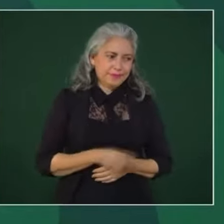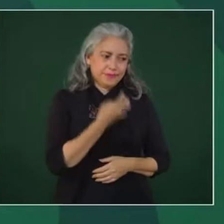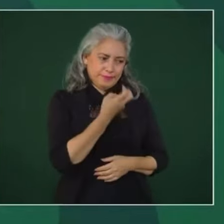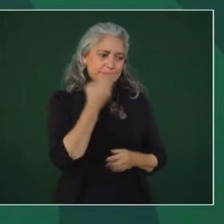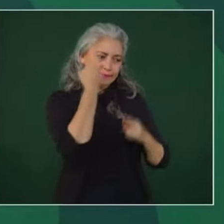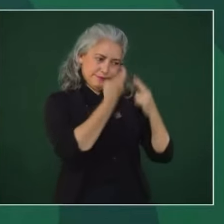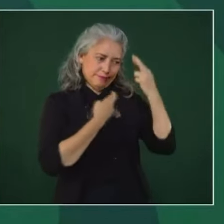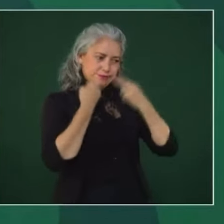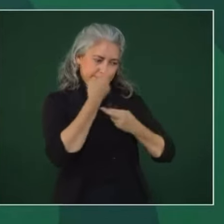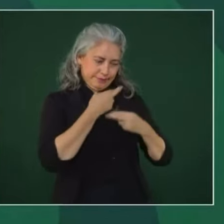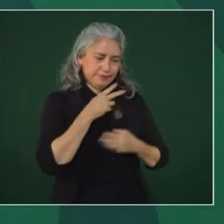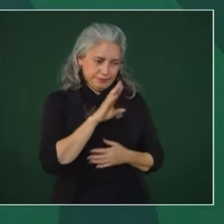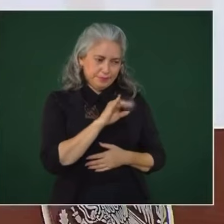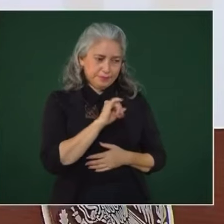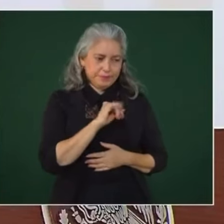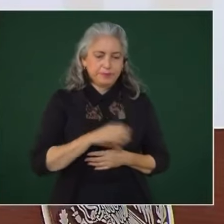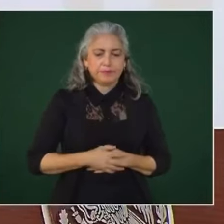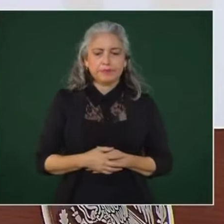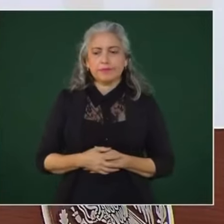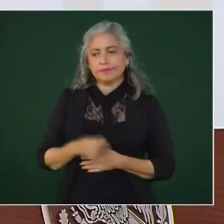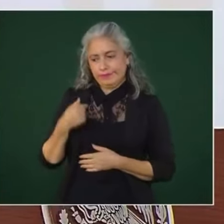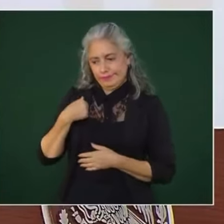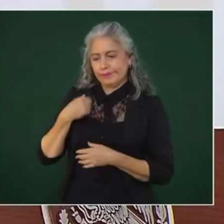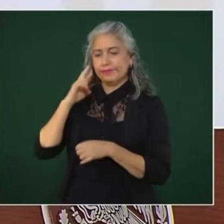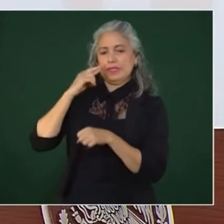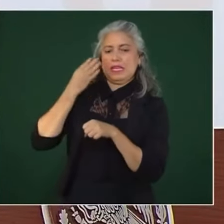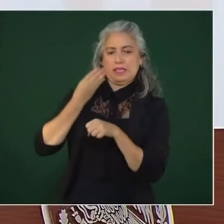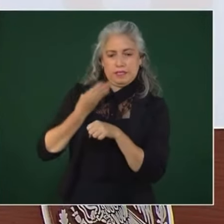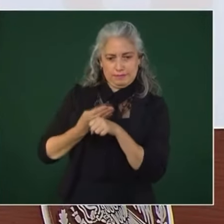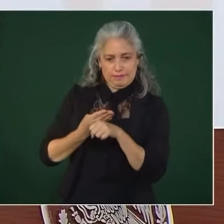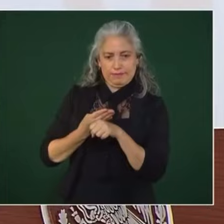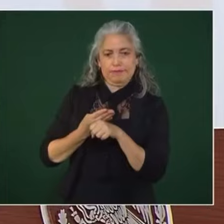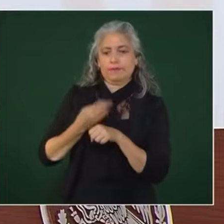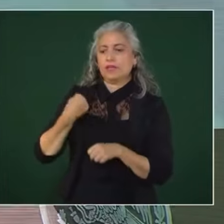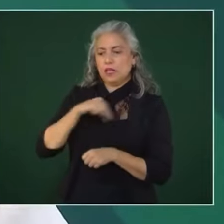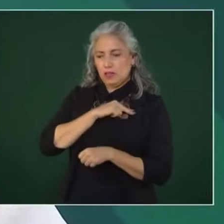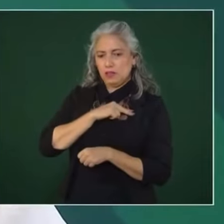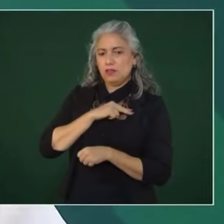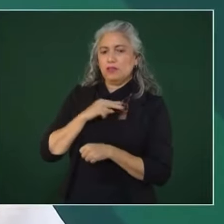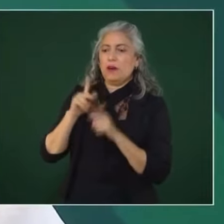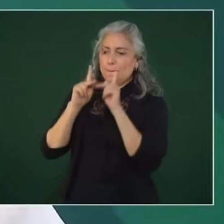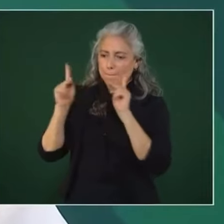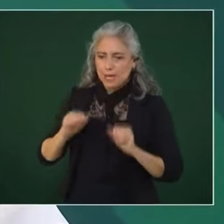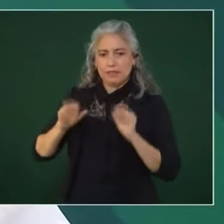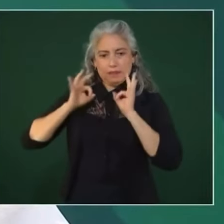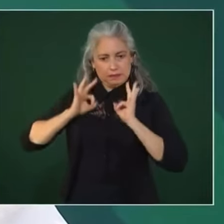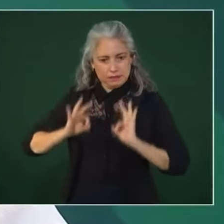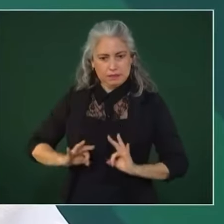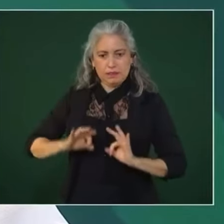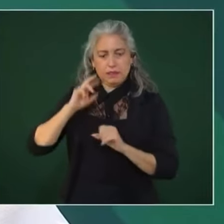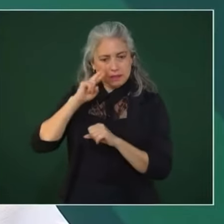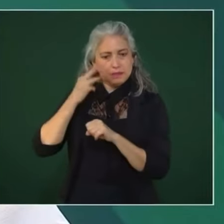y es nuestra responsabilidad garantizar la paz y la tranquilidad, pero hemos